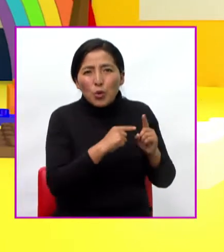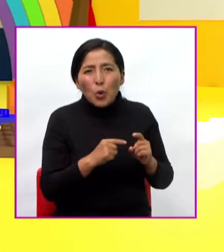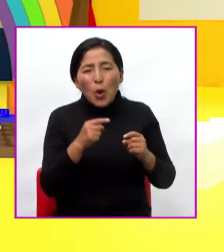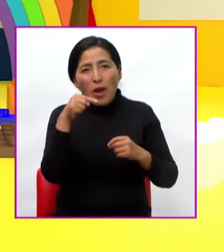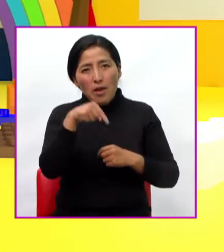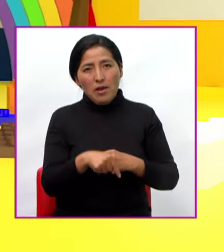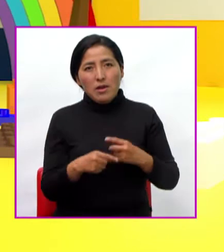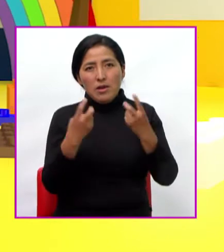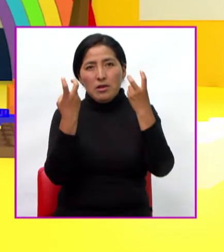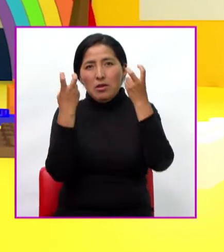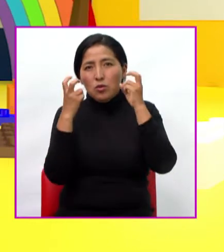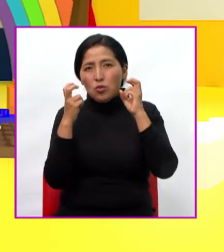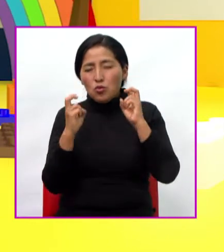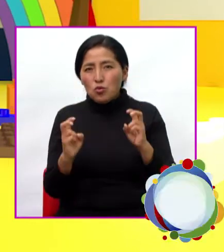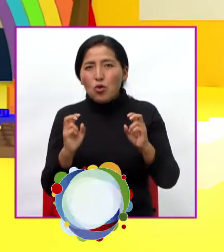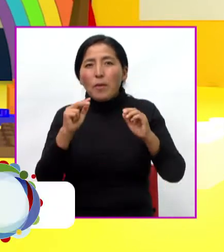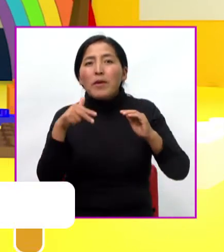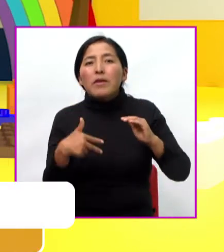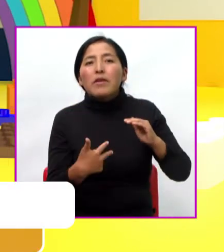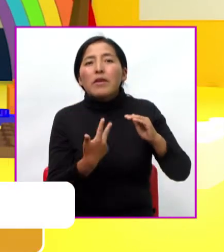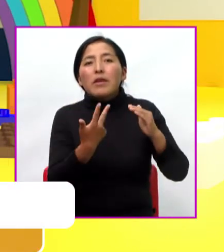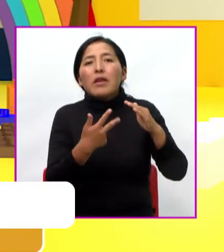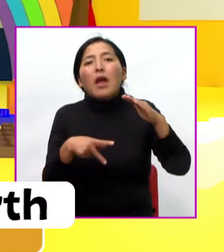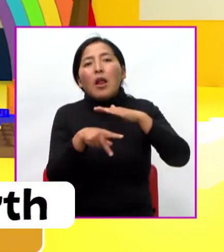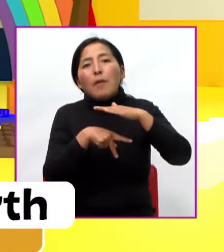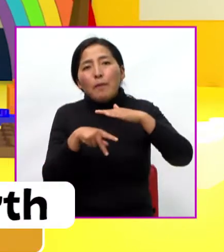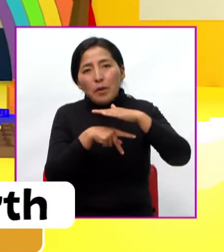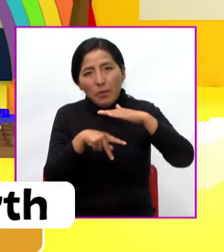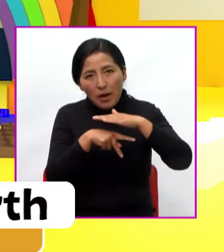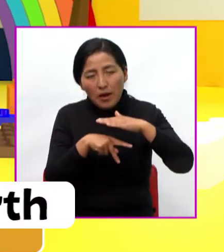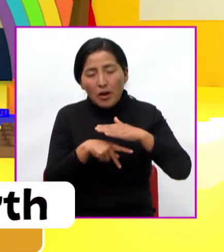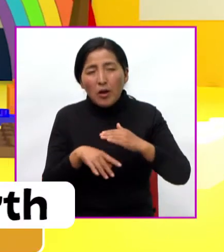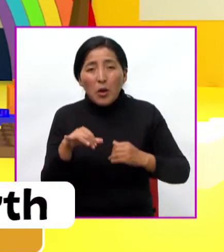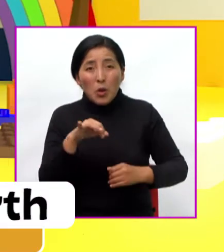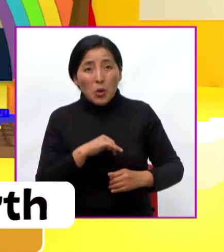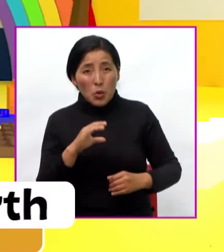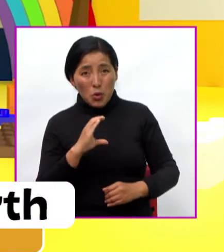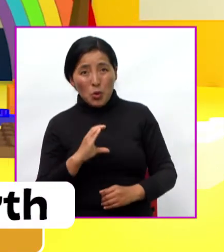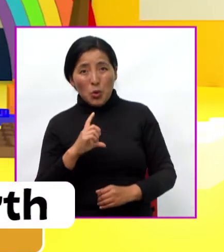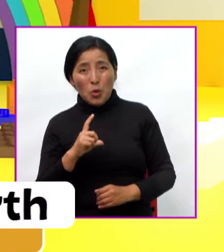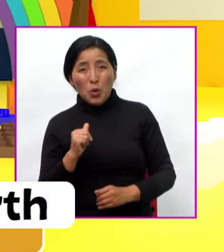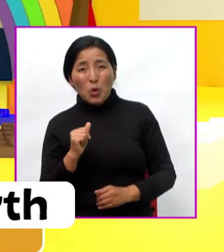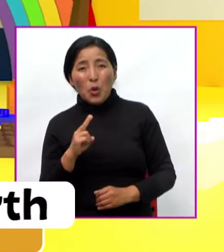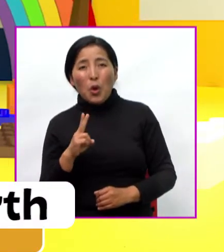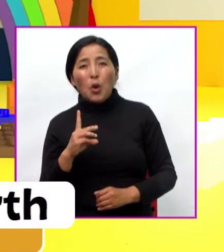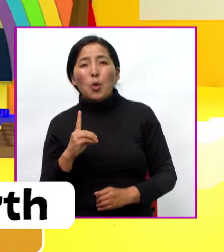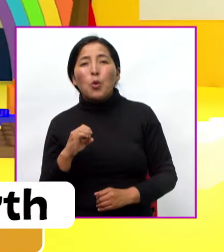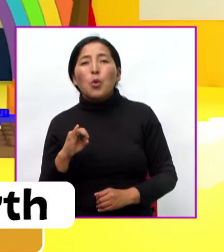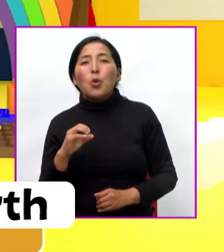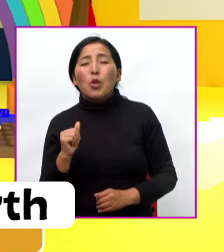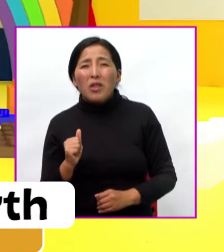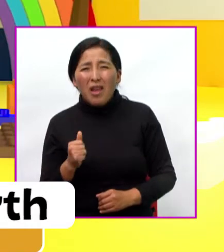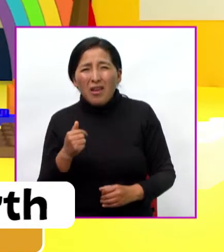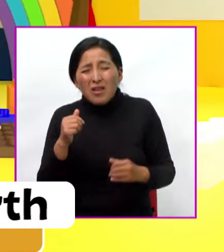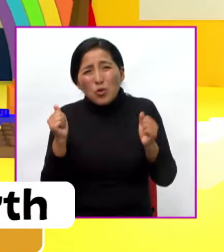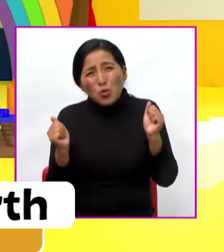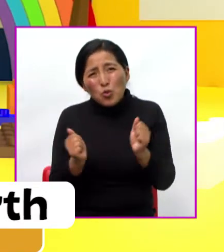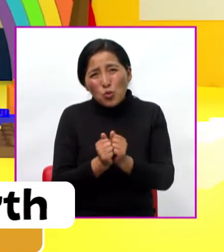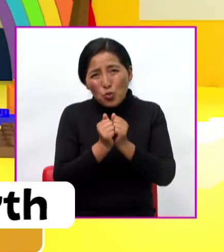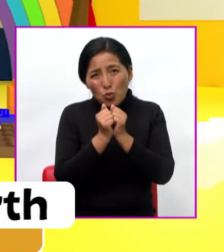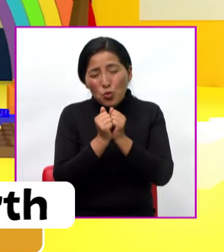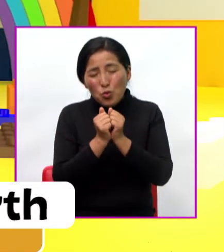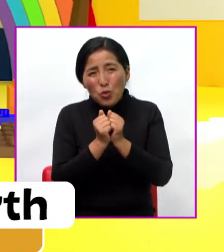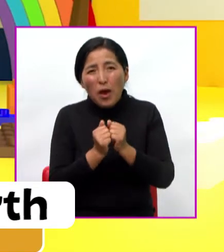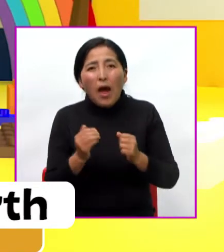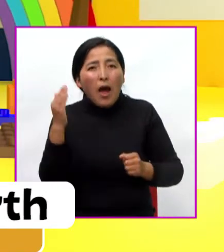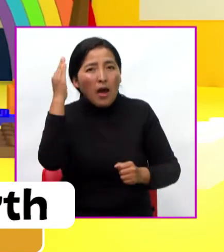para los niños del tercer grado de escolaridad Soy Claudia y te invito a que me acompañes a